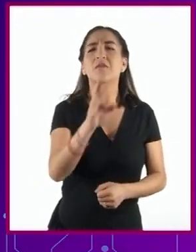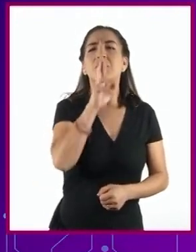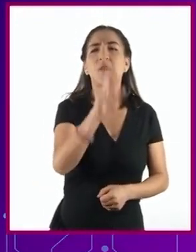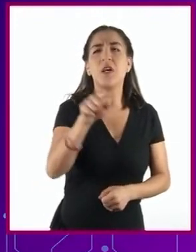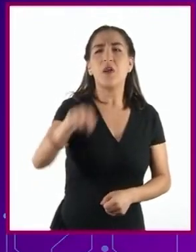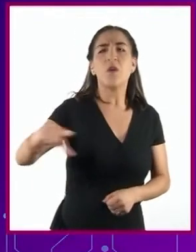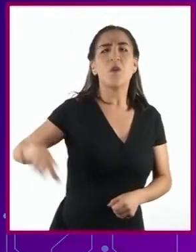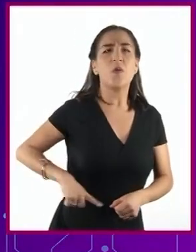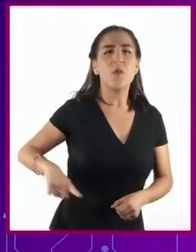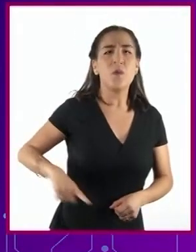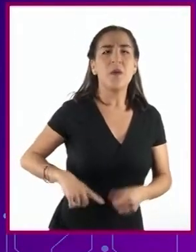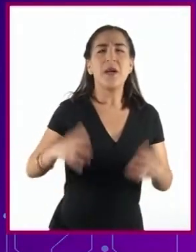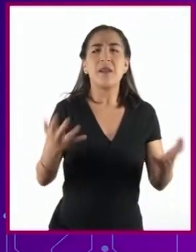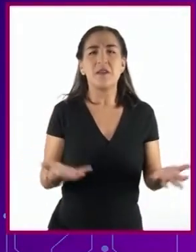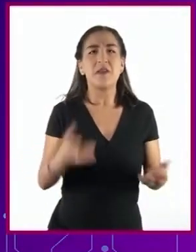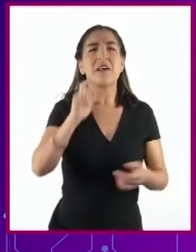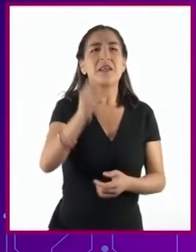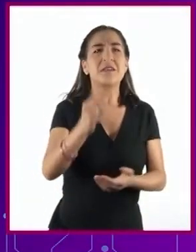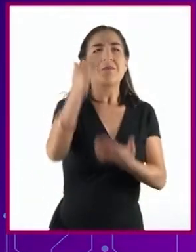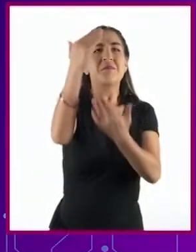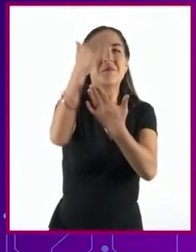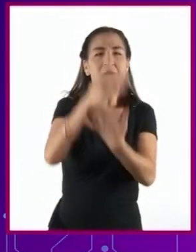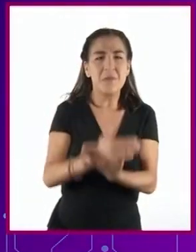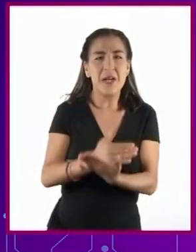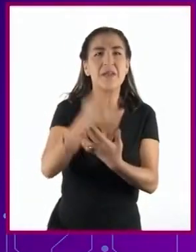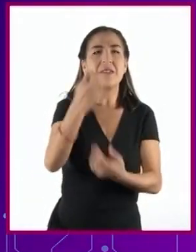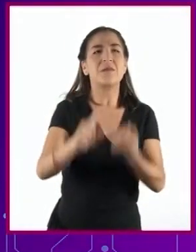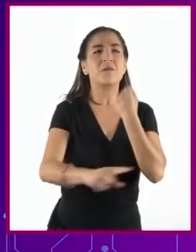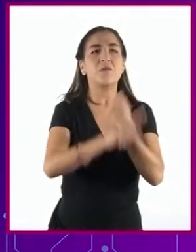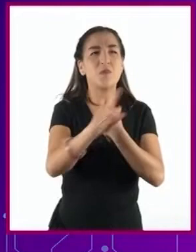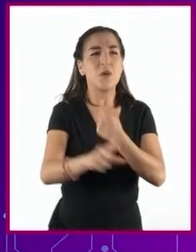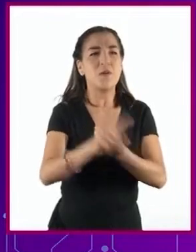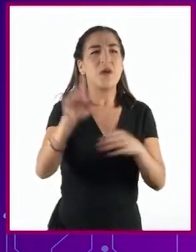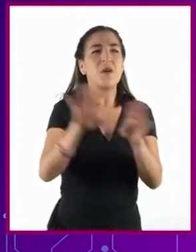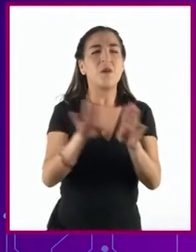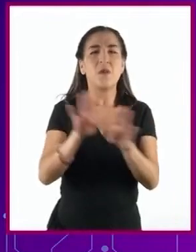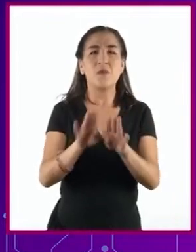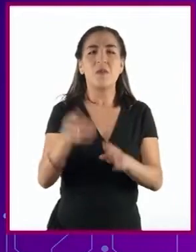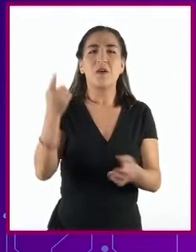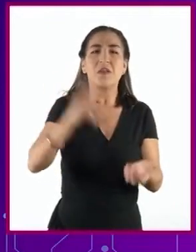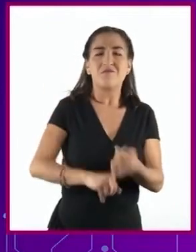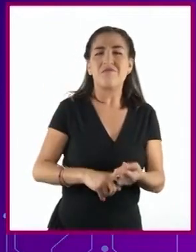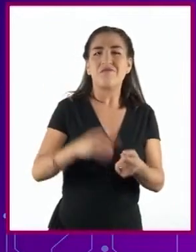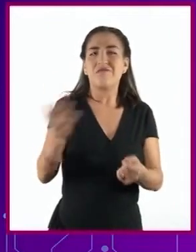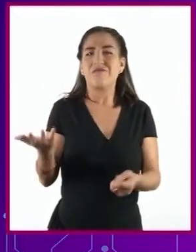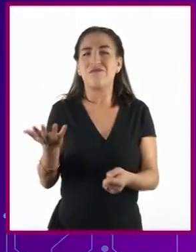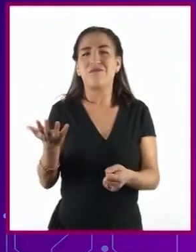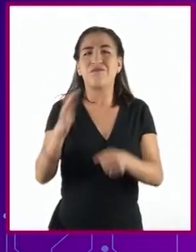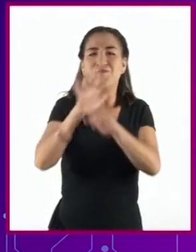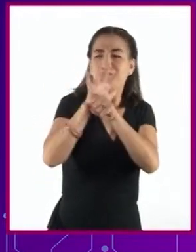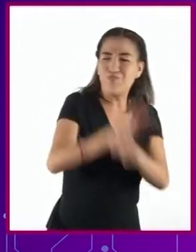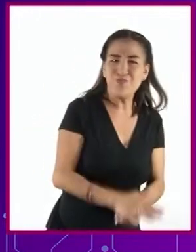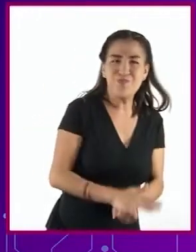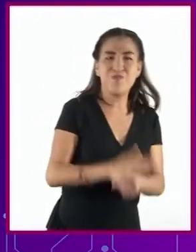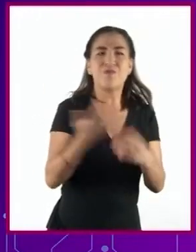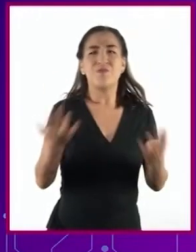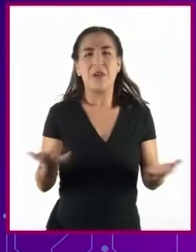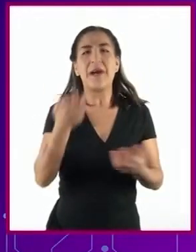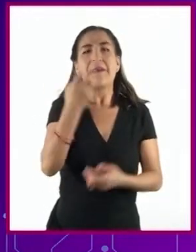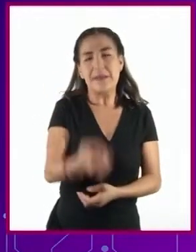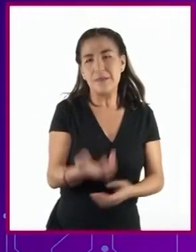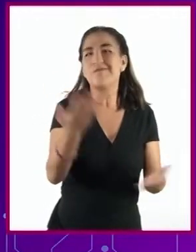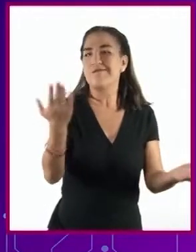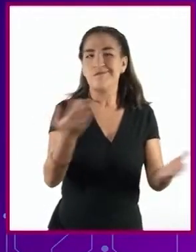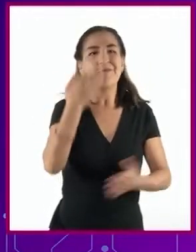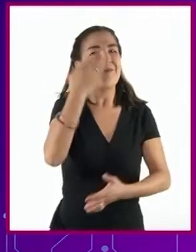gobiernos parece reducirse solamente a la represión en efecto pero esto obedece a una mala